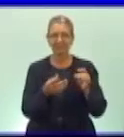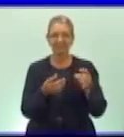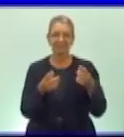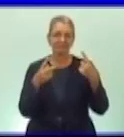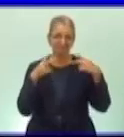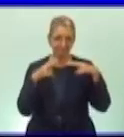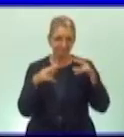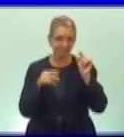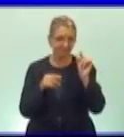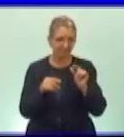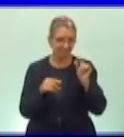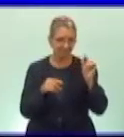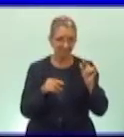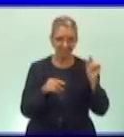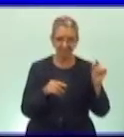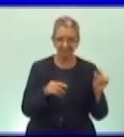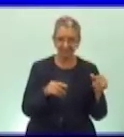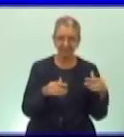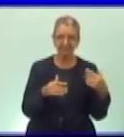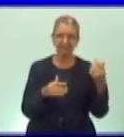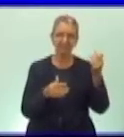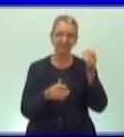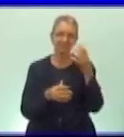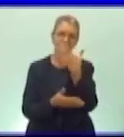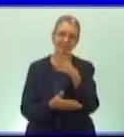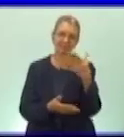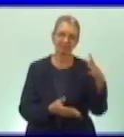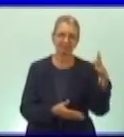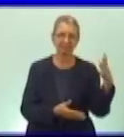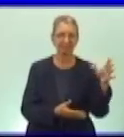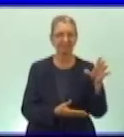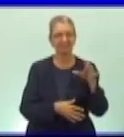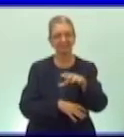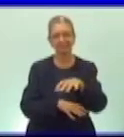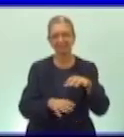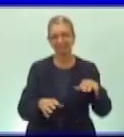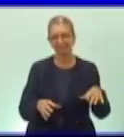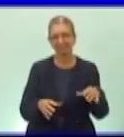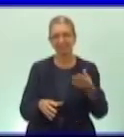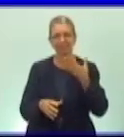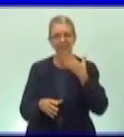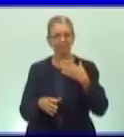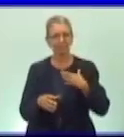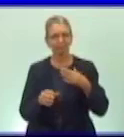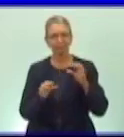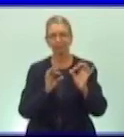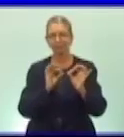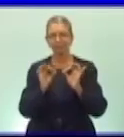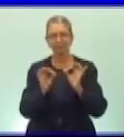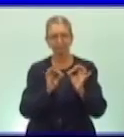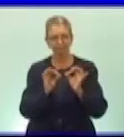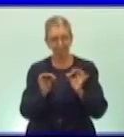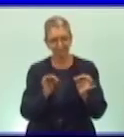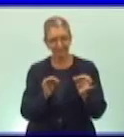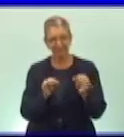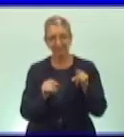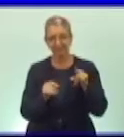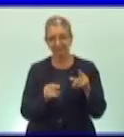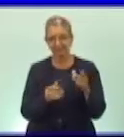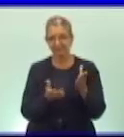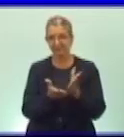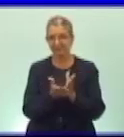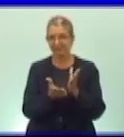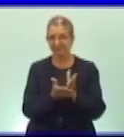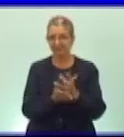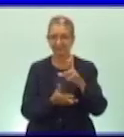de nuestro país cómo deben protegerse este es un trabajo de la escuela Raúl